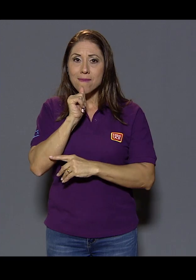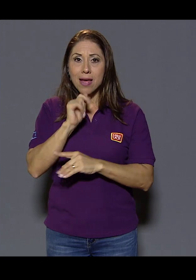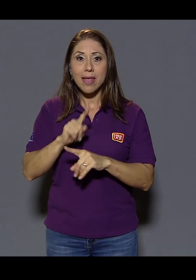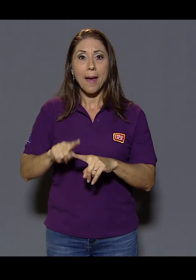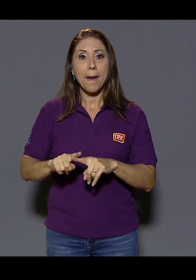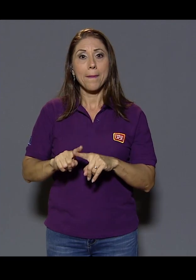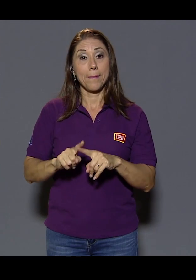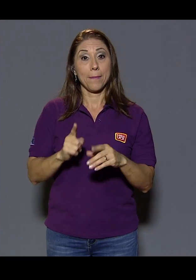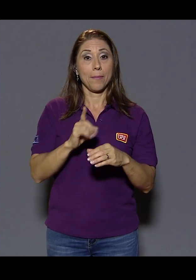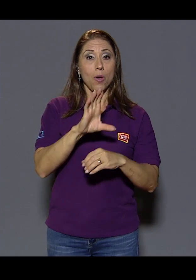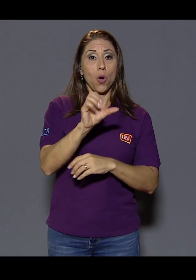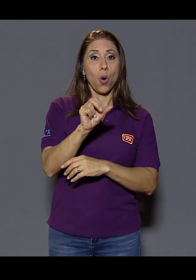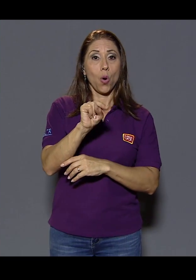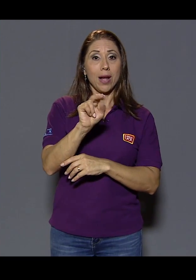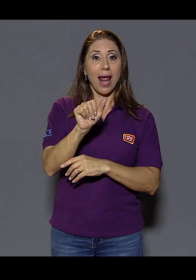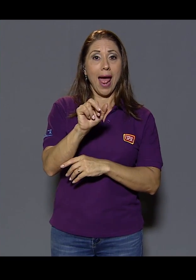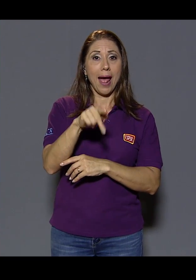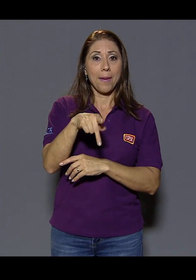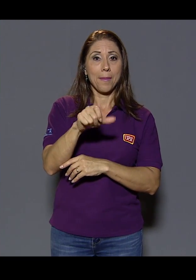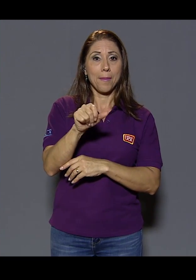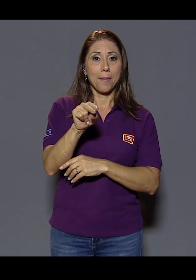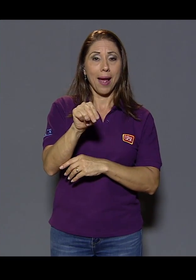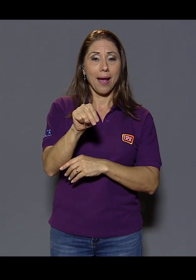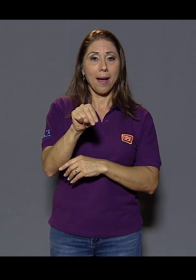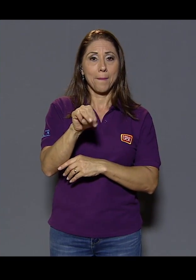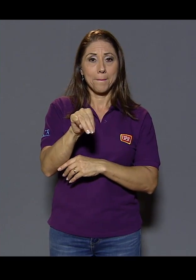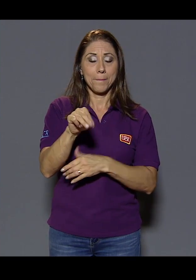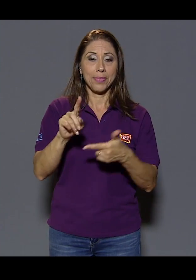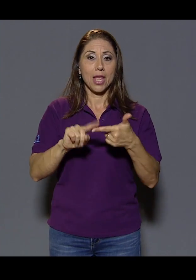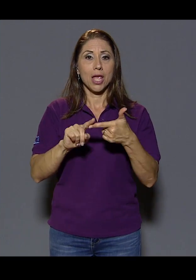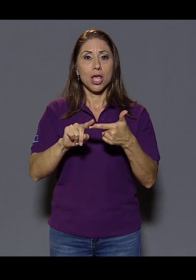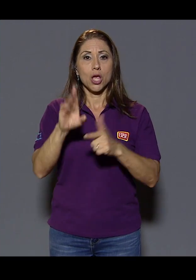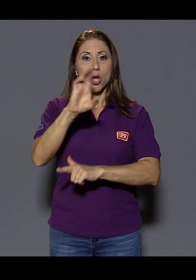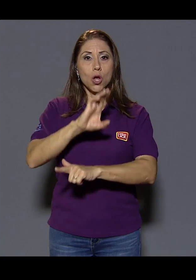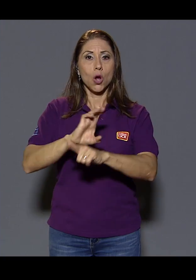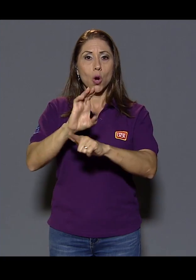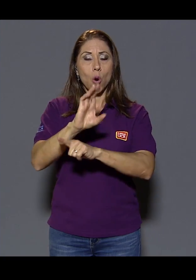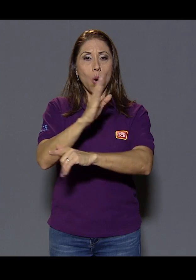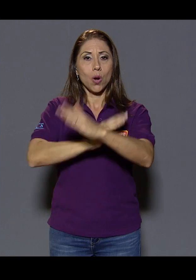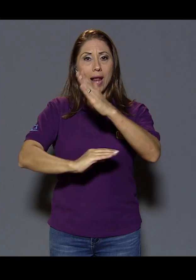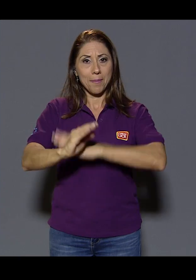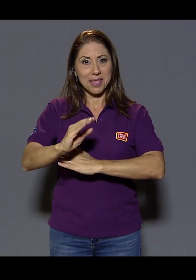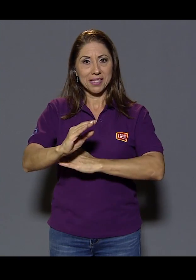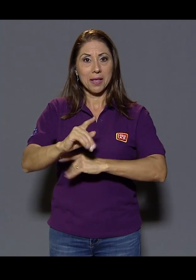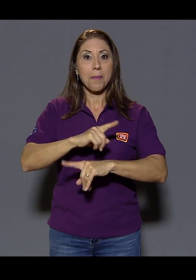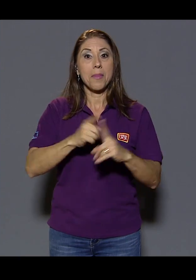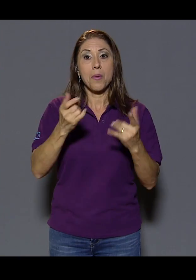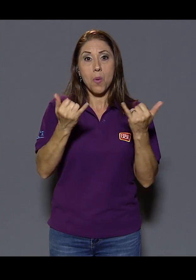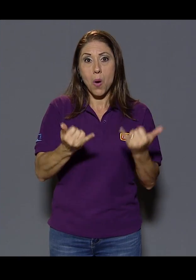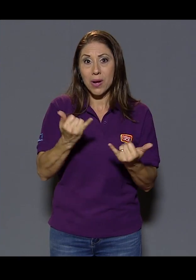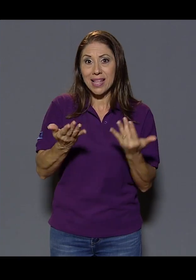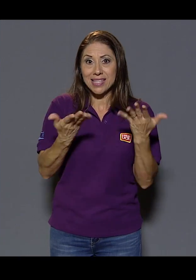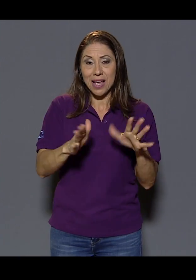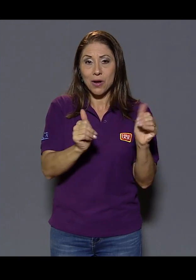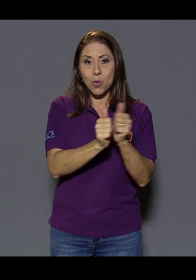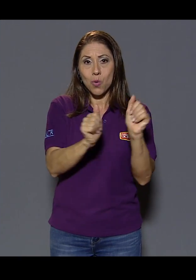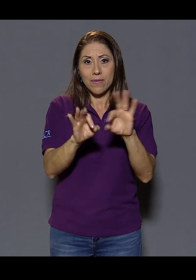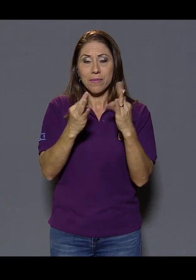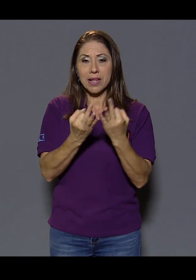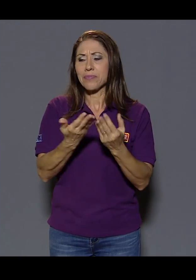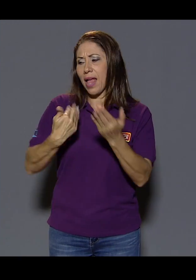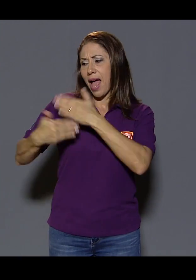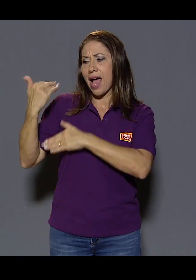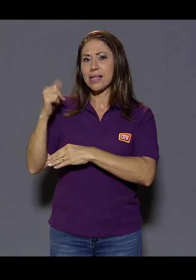pero por parte de CONAPA y CONAPTIS, ahorita hablemos de las personas que volvieron con sus familias. Comentábamos antes de cámara, hace 20